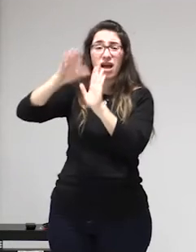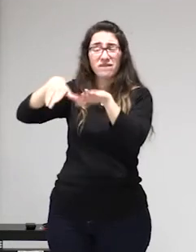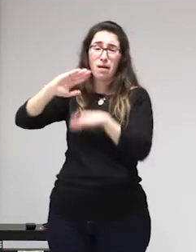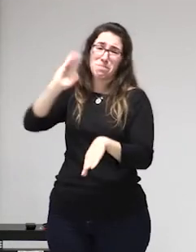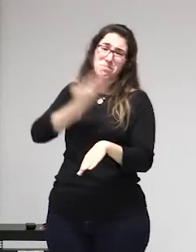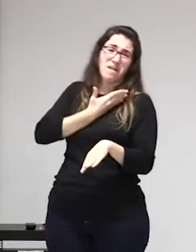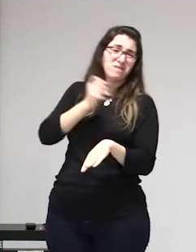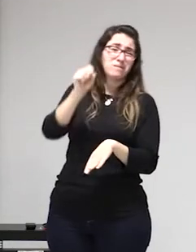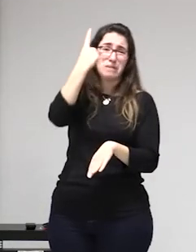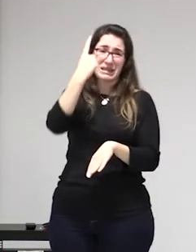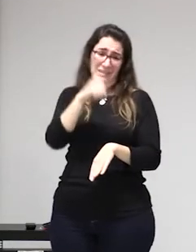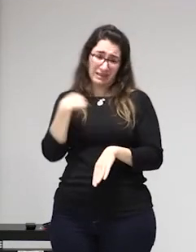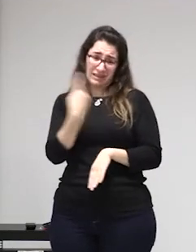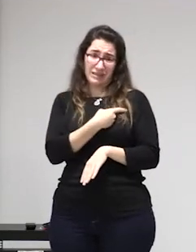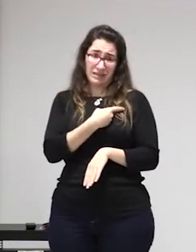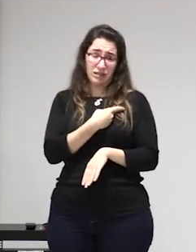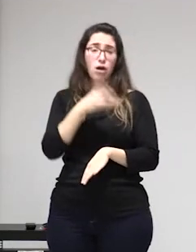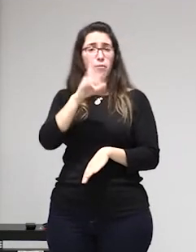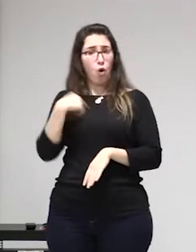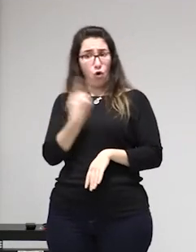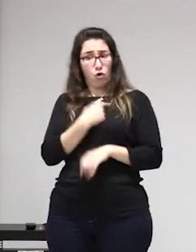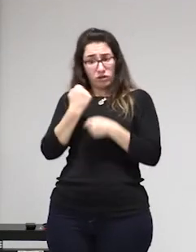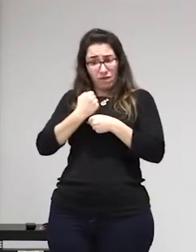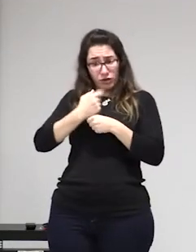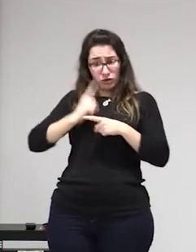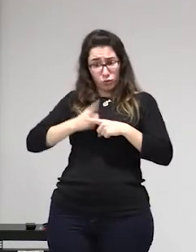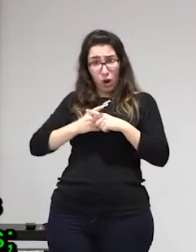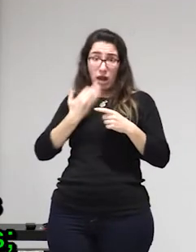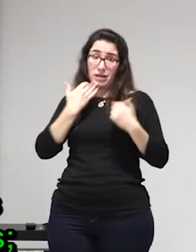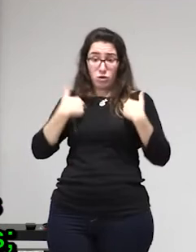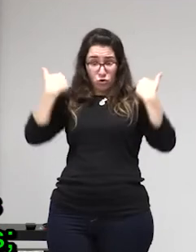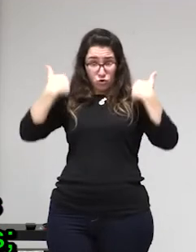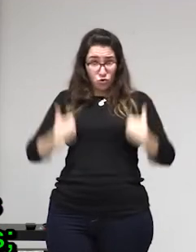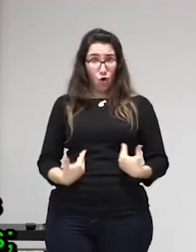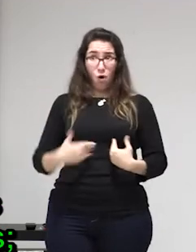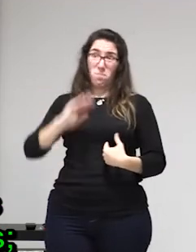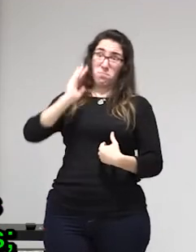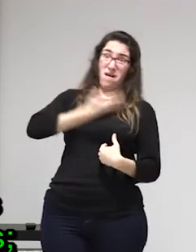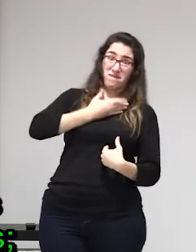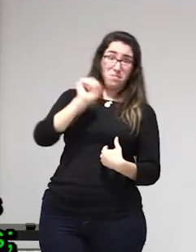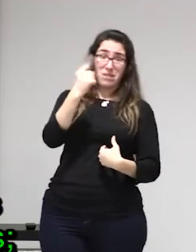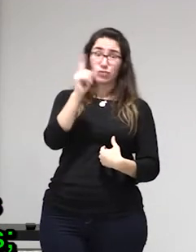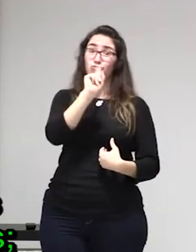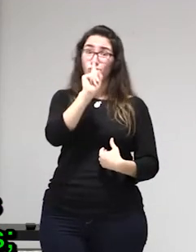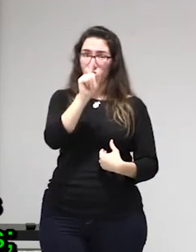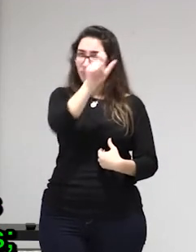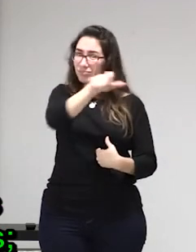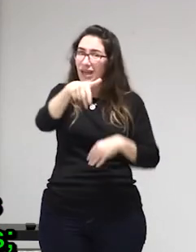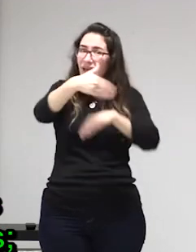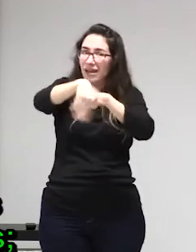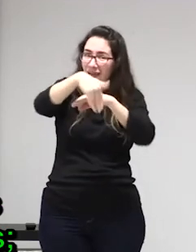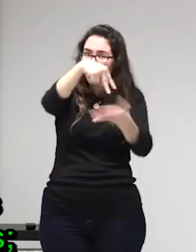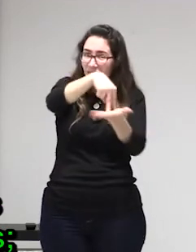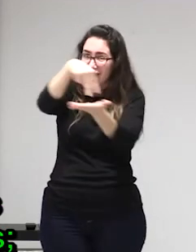como consellera a Ciutatbella a Paula Esquerra después algunos partidos políticos si han querido